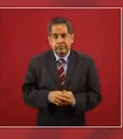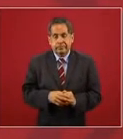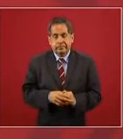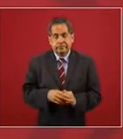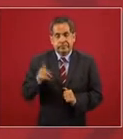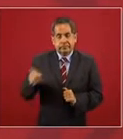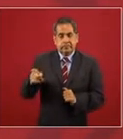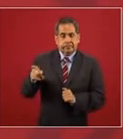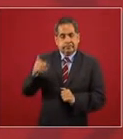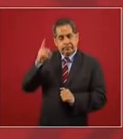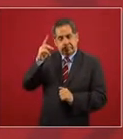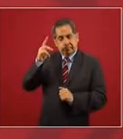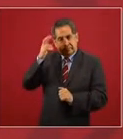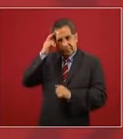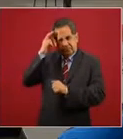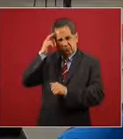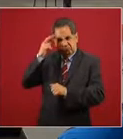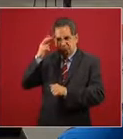dictador